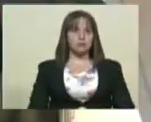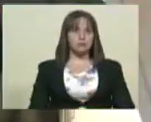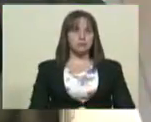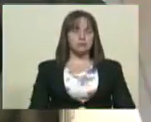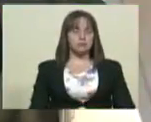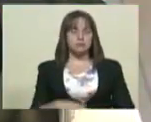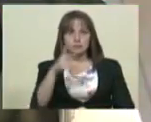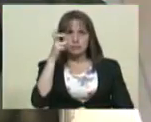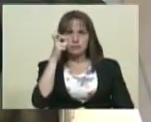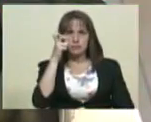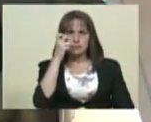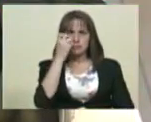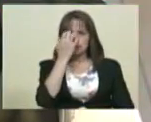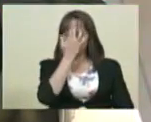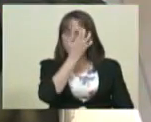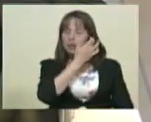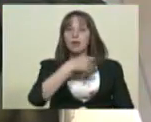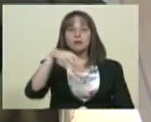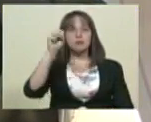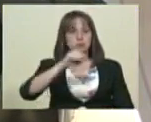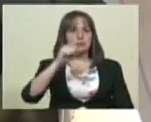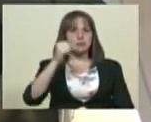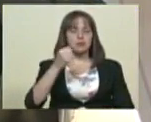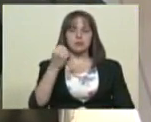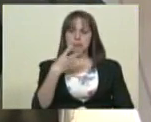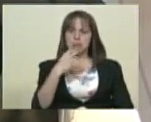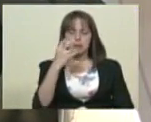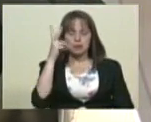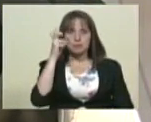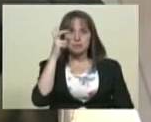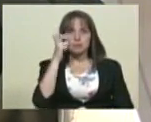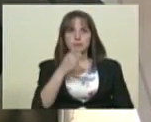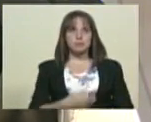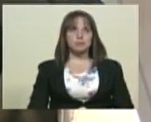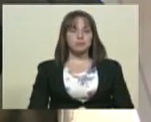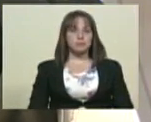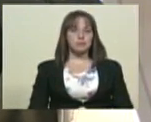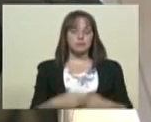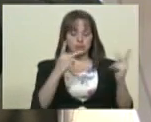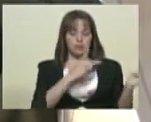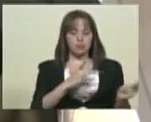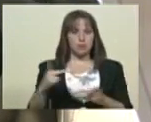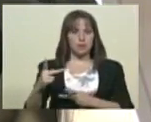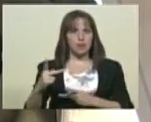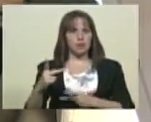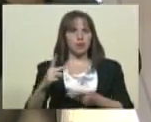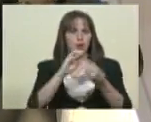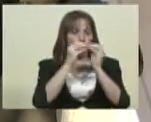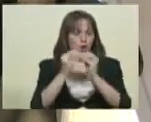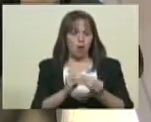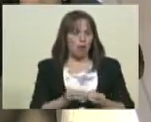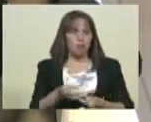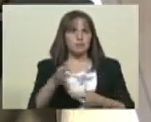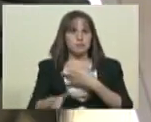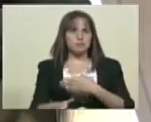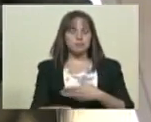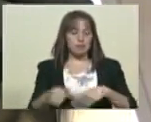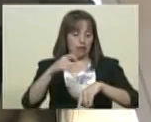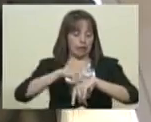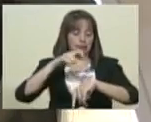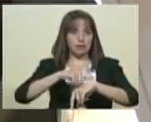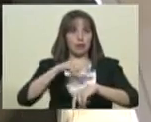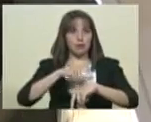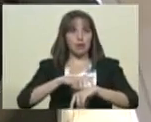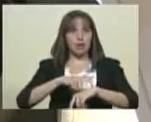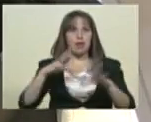escuchan? Eso perfectamente, Ernesto. Bienvenida a este operativo. Entonces quisiera a esta hora de la